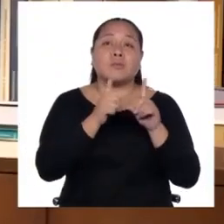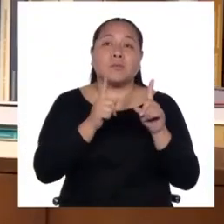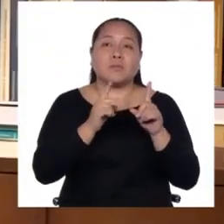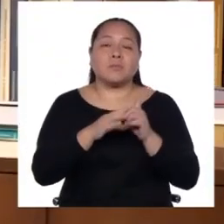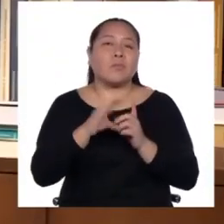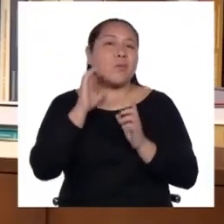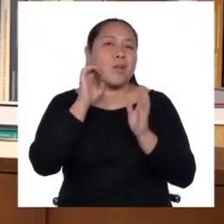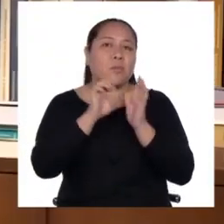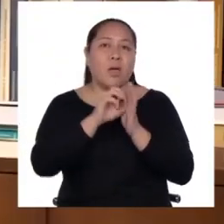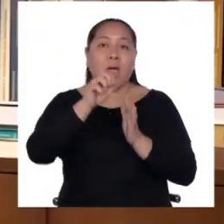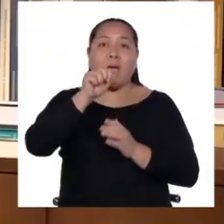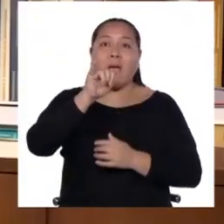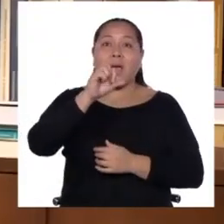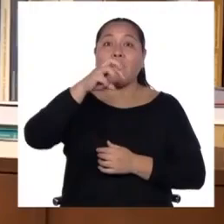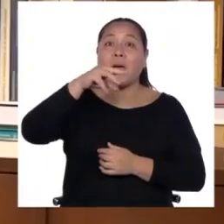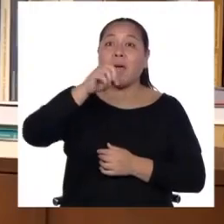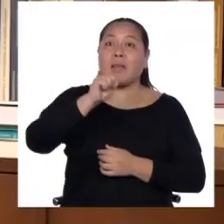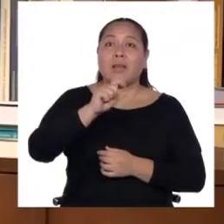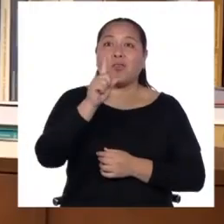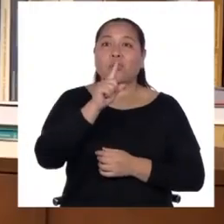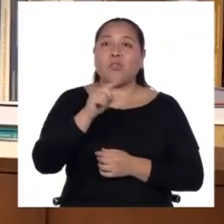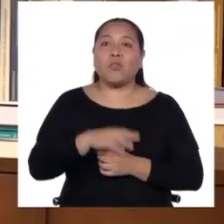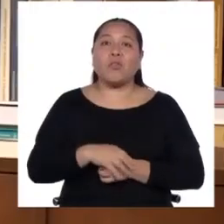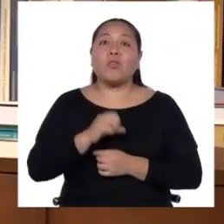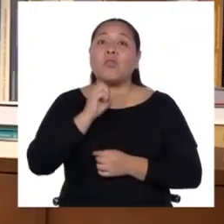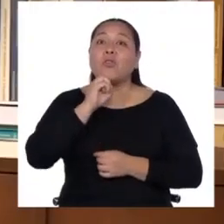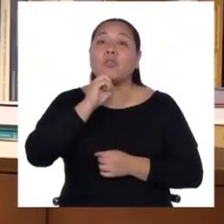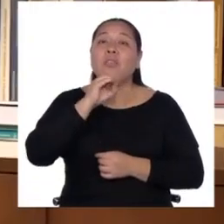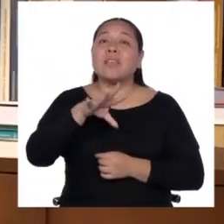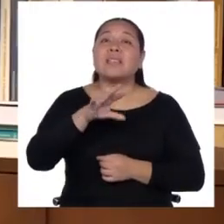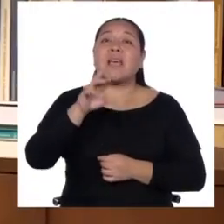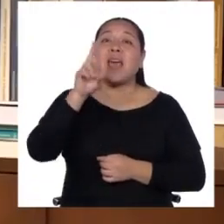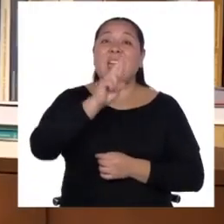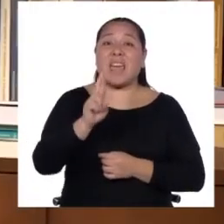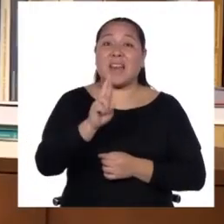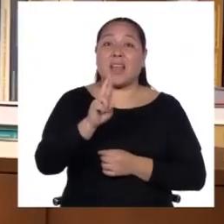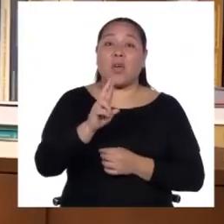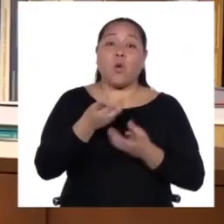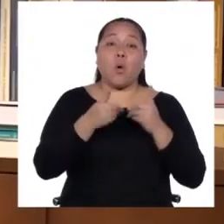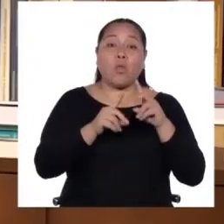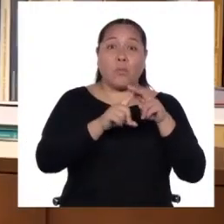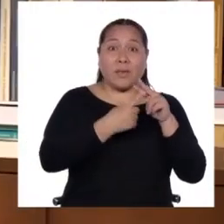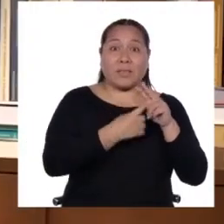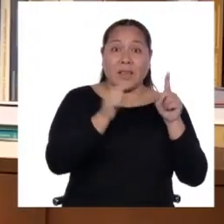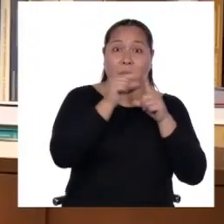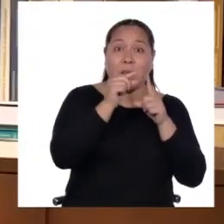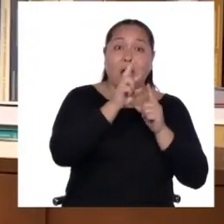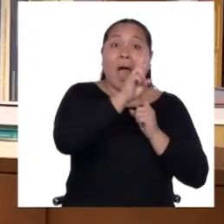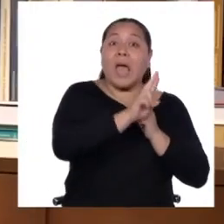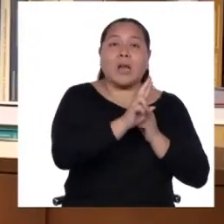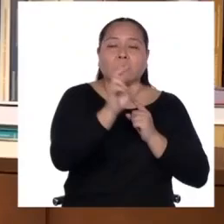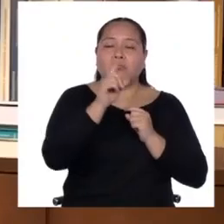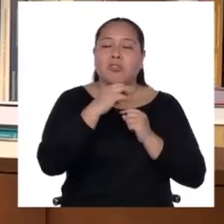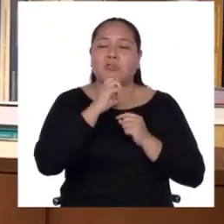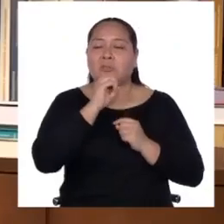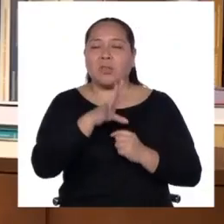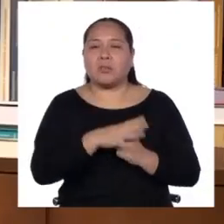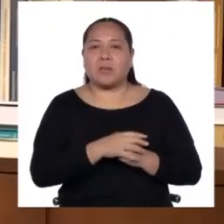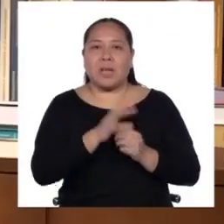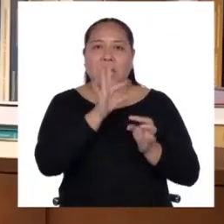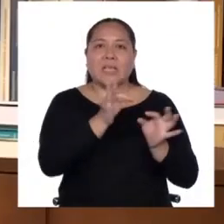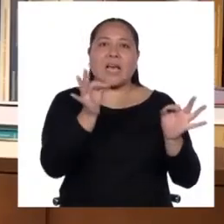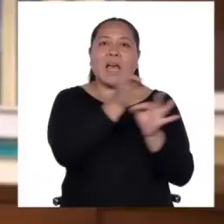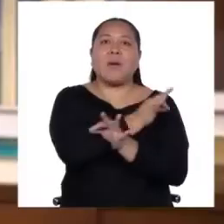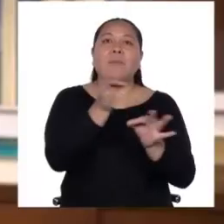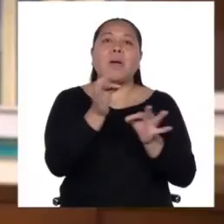no permitía, digamos, la pronunciación de la R en comienzo de palabra. Inmediatamente esa R se